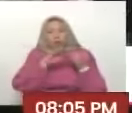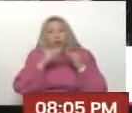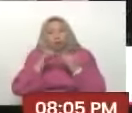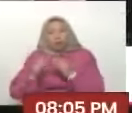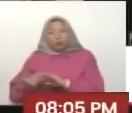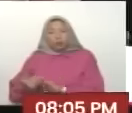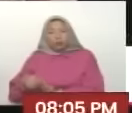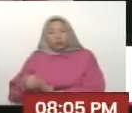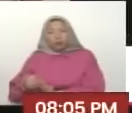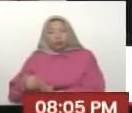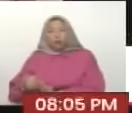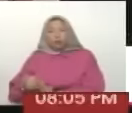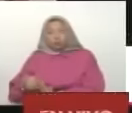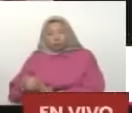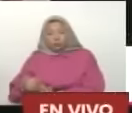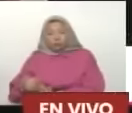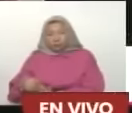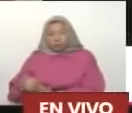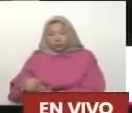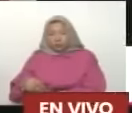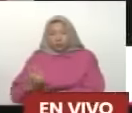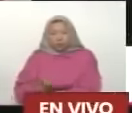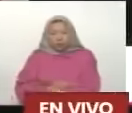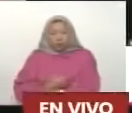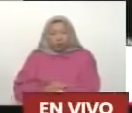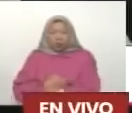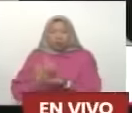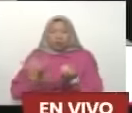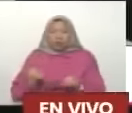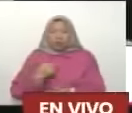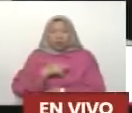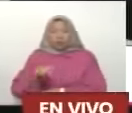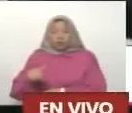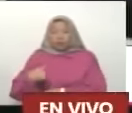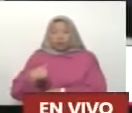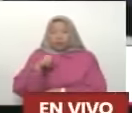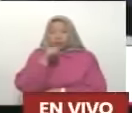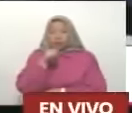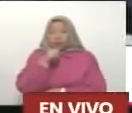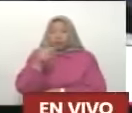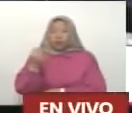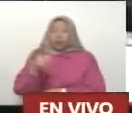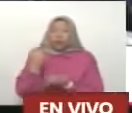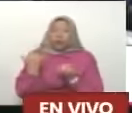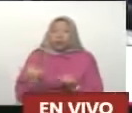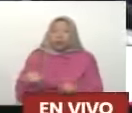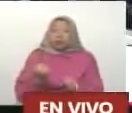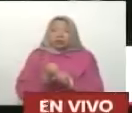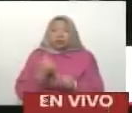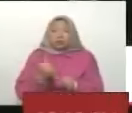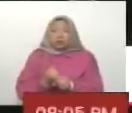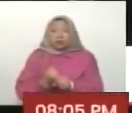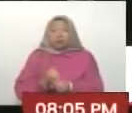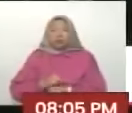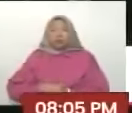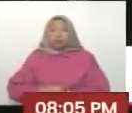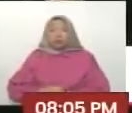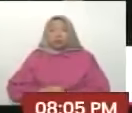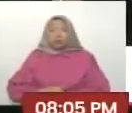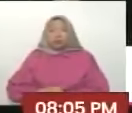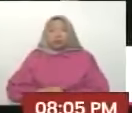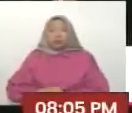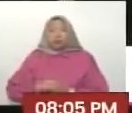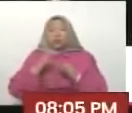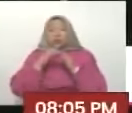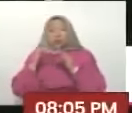Jefferson Ojeda Herminia Pulido Reina Rangel Noelia Seijas Y Greyly Martínez Están acá Para que los vean En